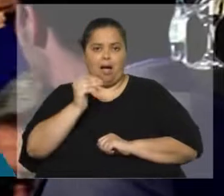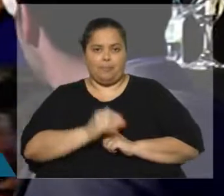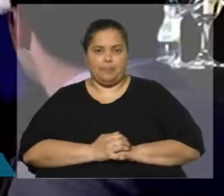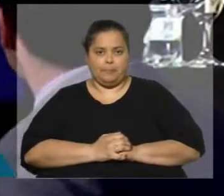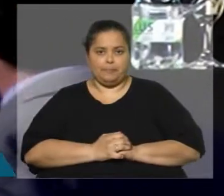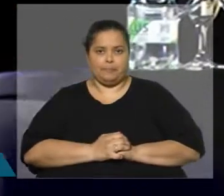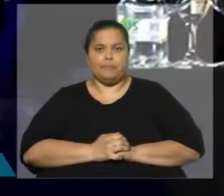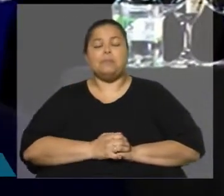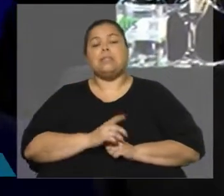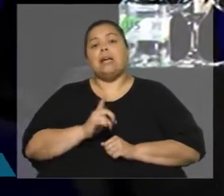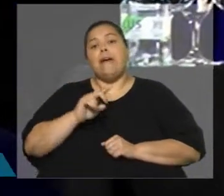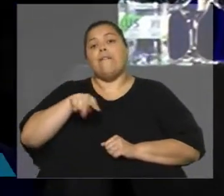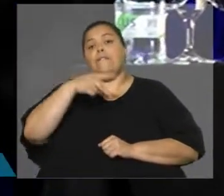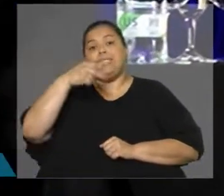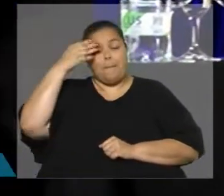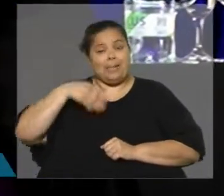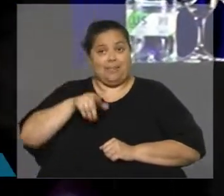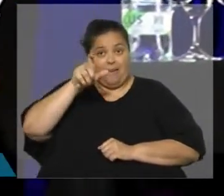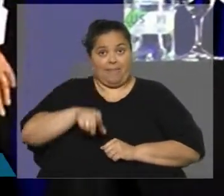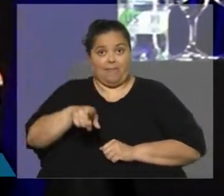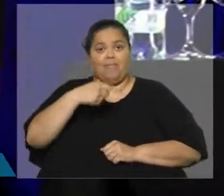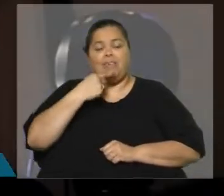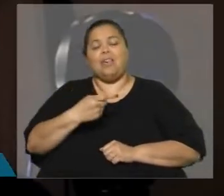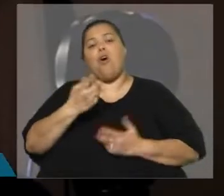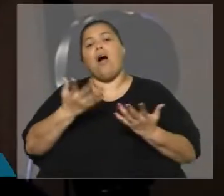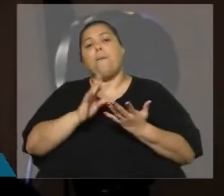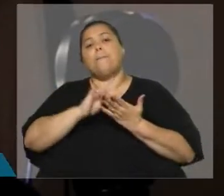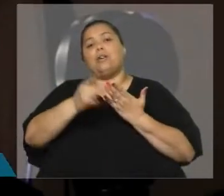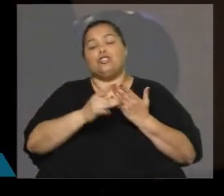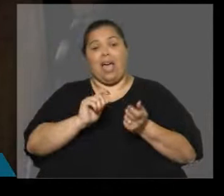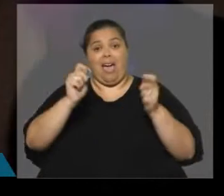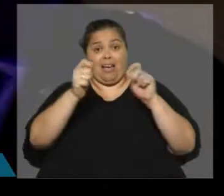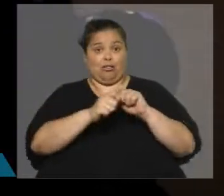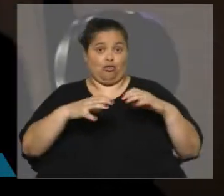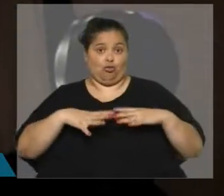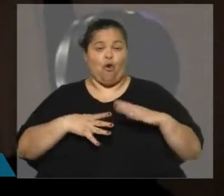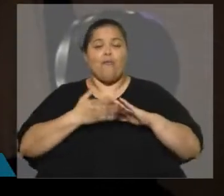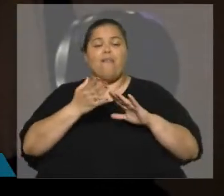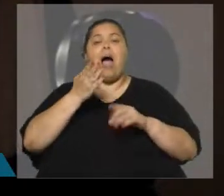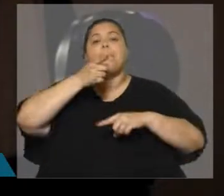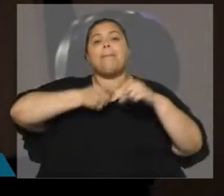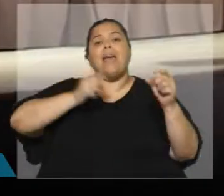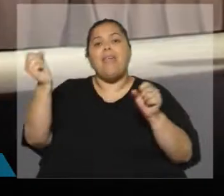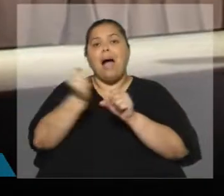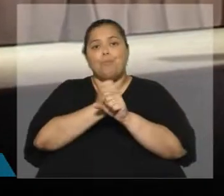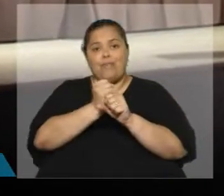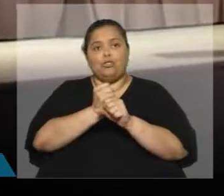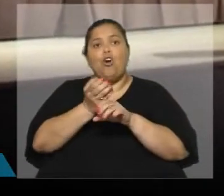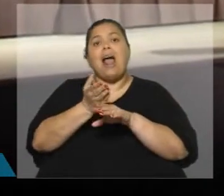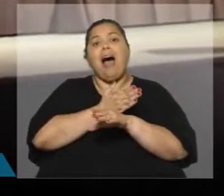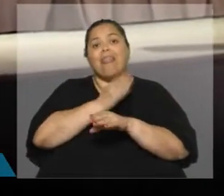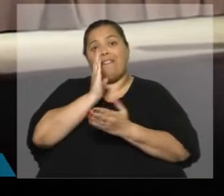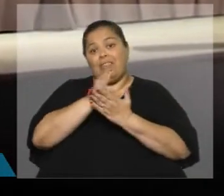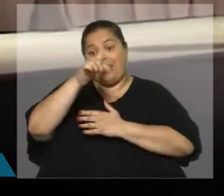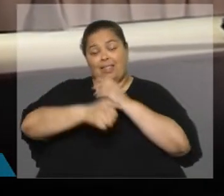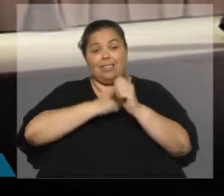La vicepresidenta dijo que el proyecto de ley de reforma de la seguridad social va a tener media sanción antes que termine el año. Se tiene que implementar